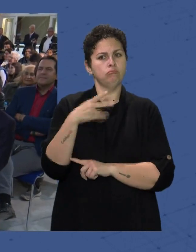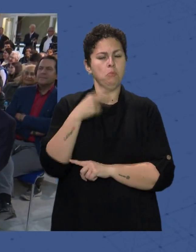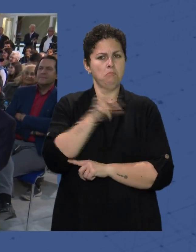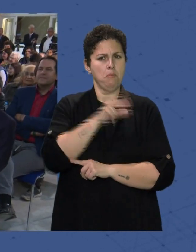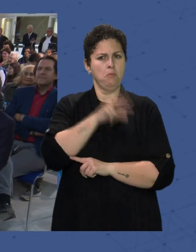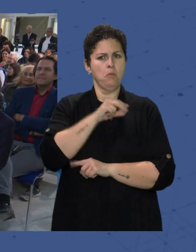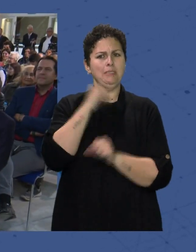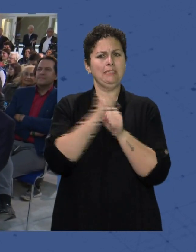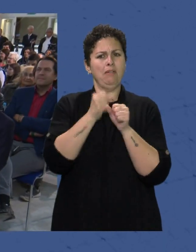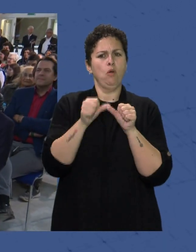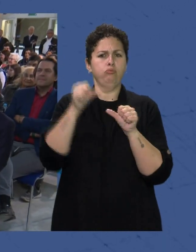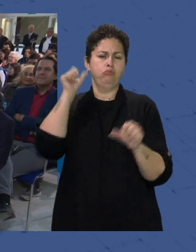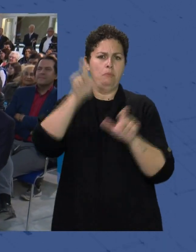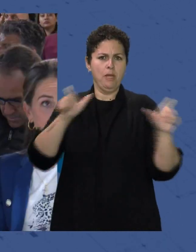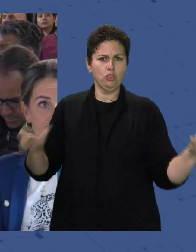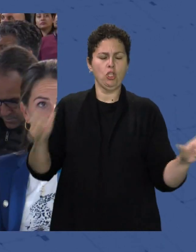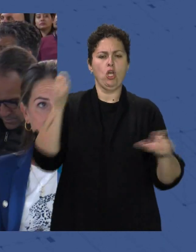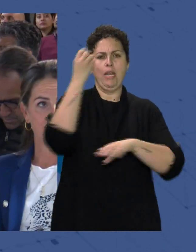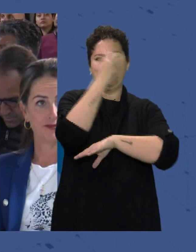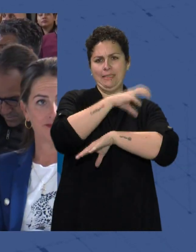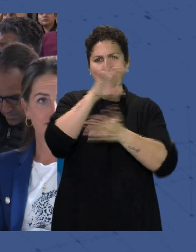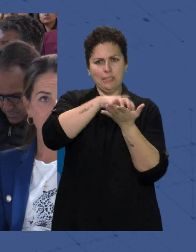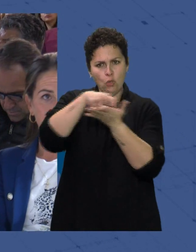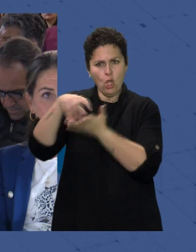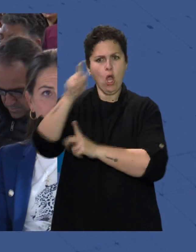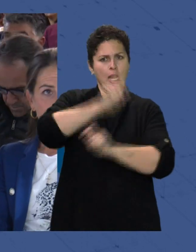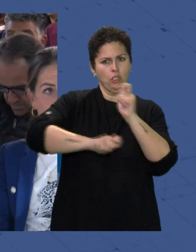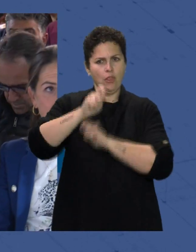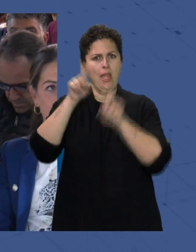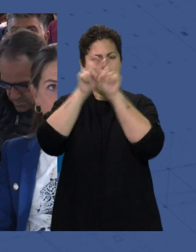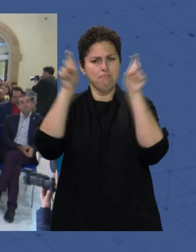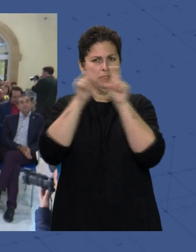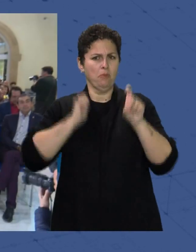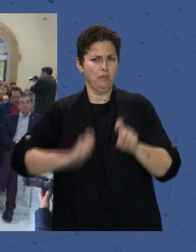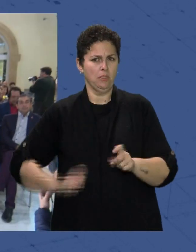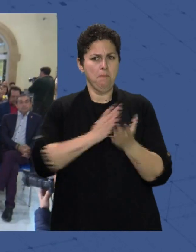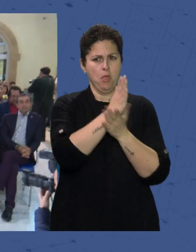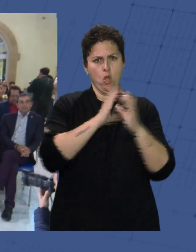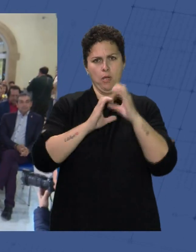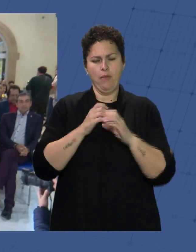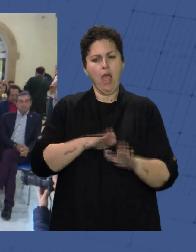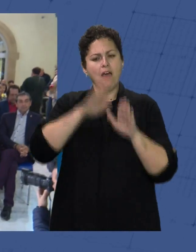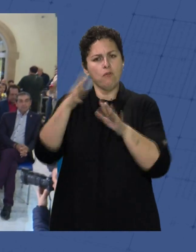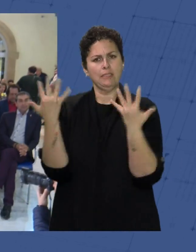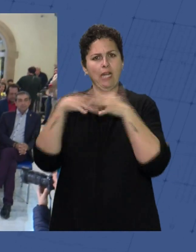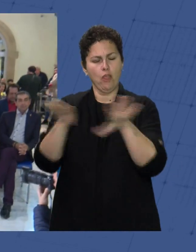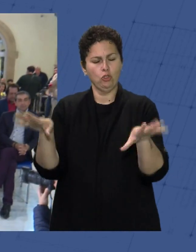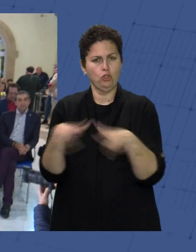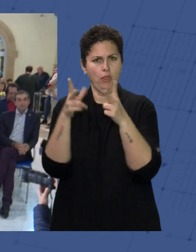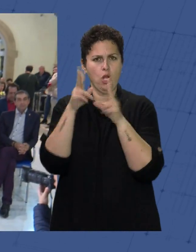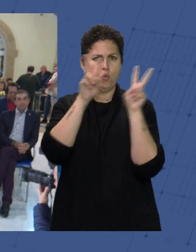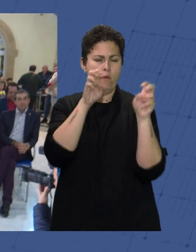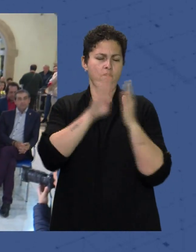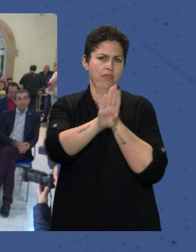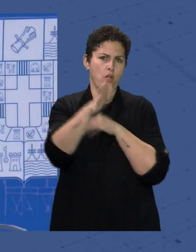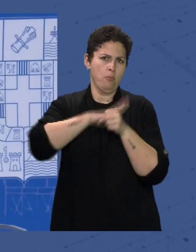El trabajo realizado Por personas Instituciones Asociaciones Empresas Profesionales Y medios de comunicación A favor de la integración social De los nuevos vecinos De